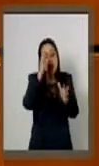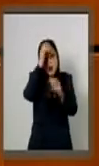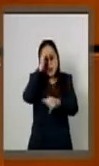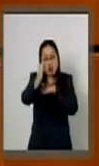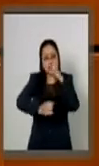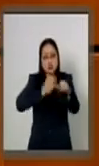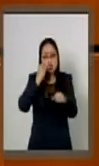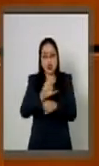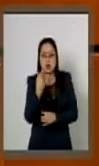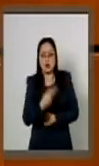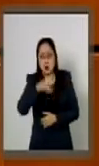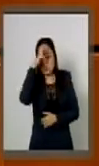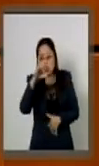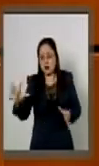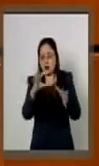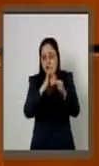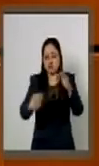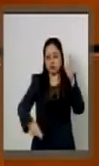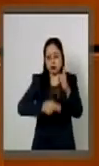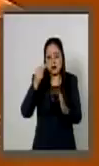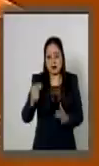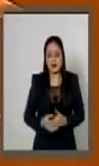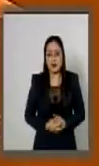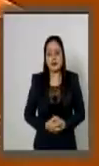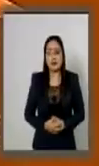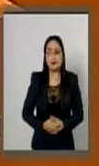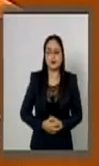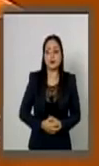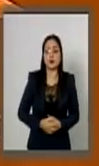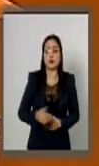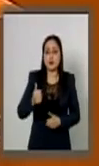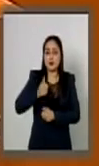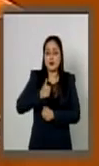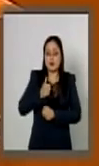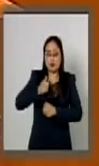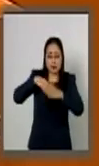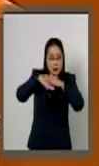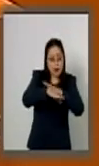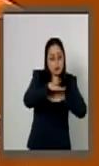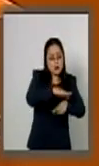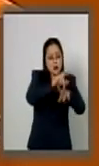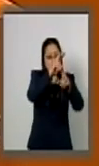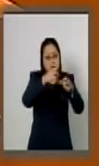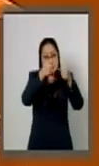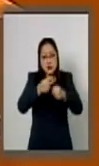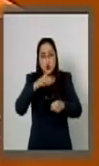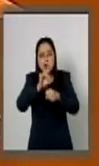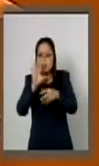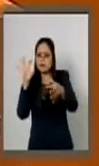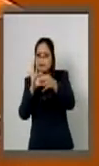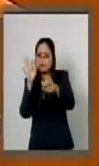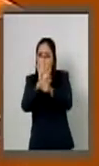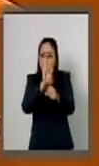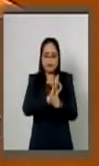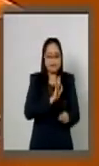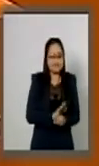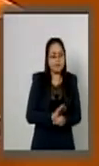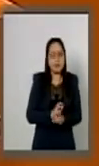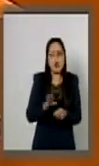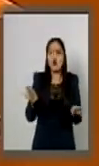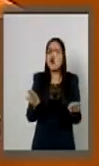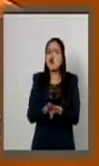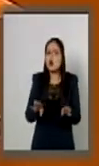internacionales en la materia. La intervención de las Fuerzas Armadas en materia de seguridad se da mediante la